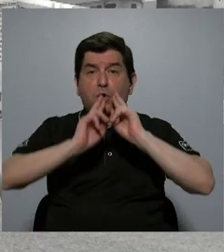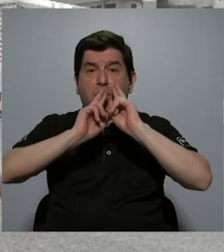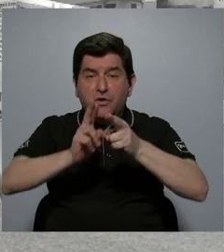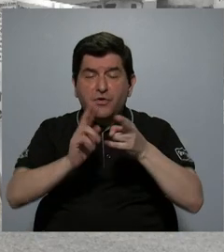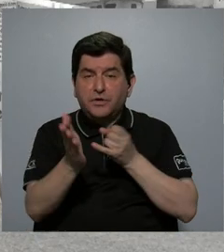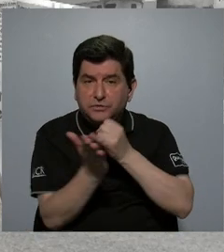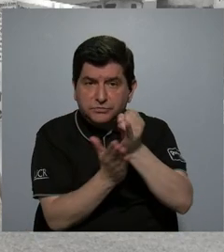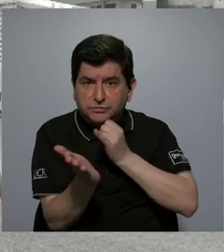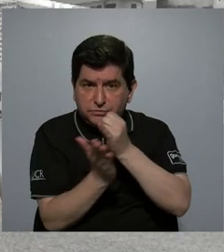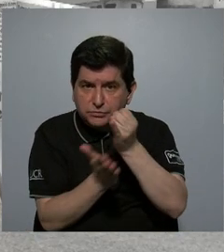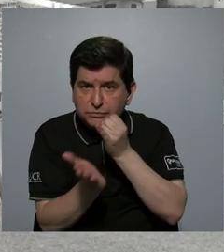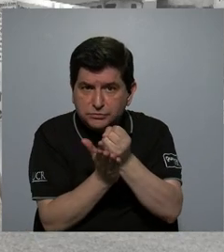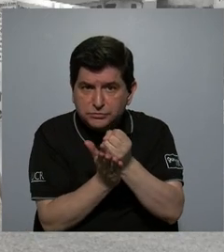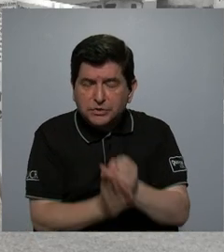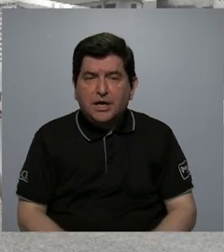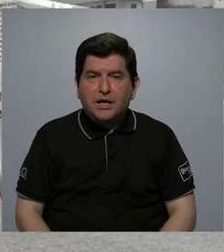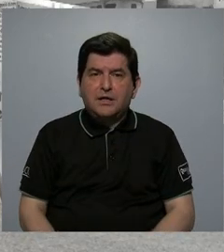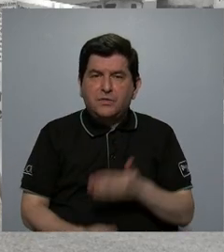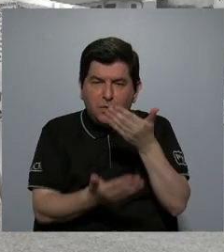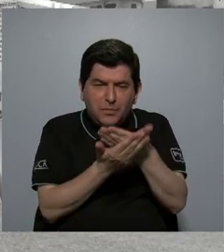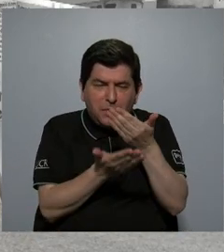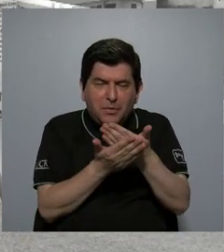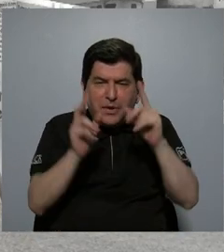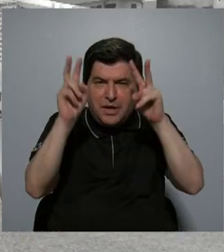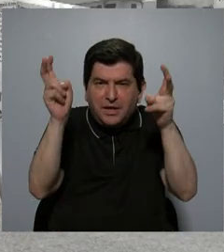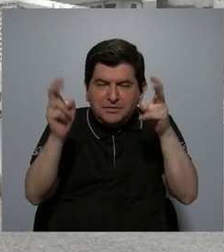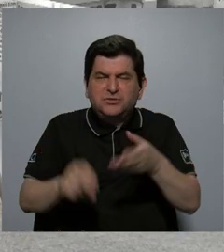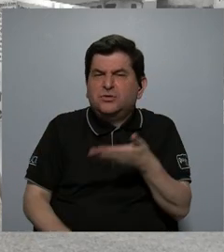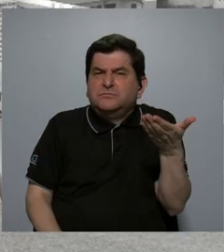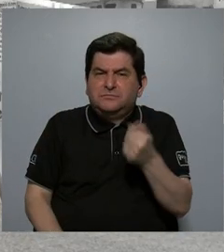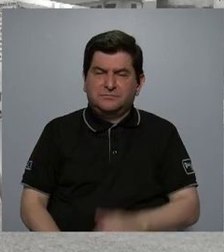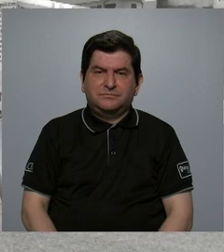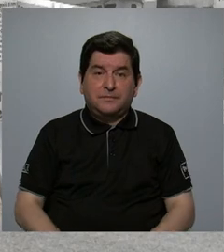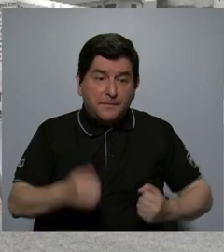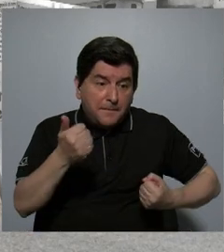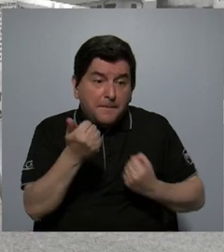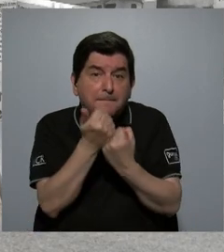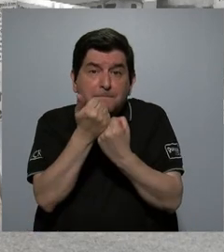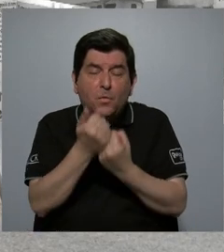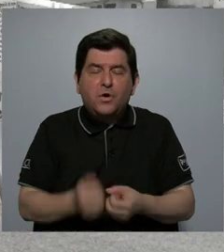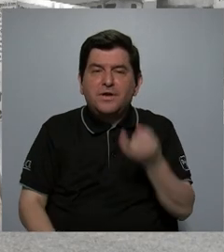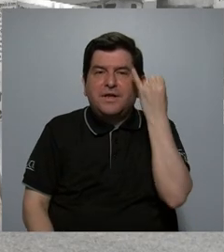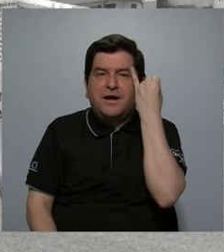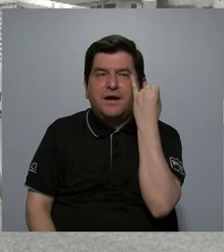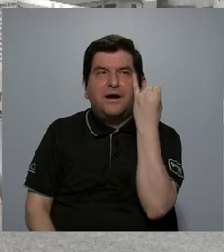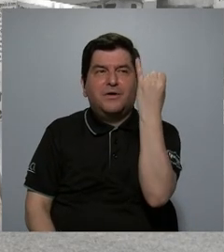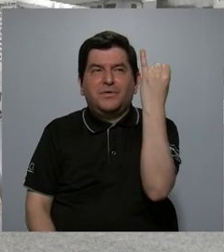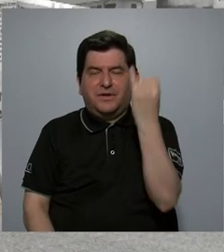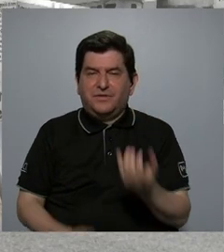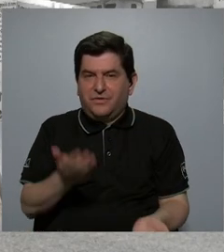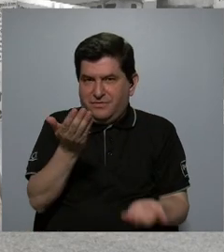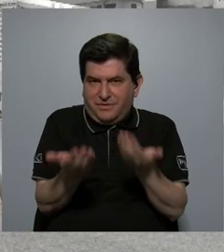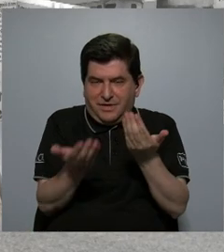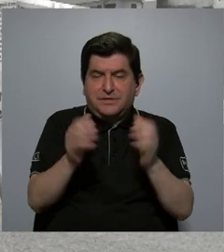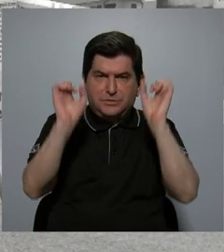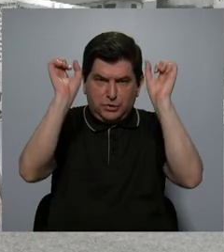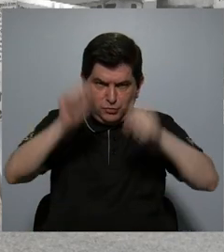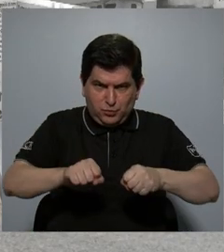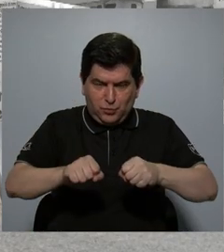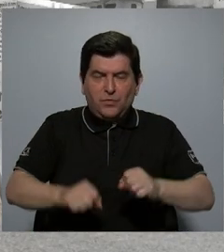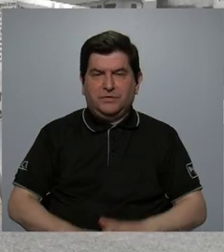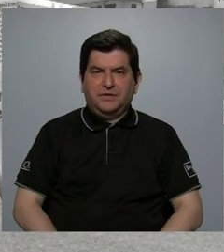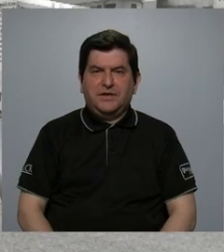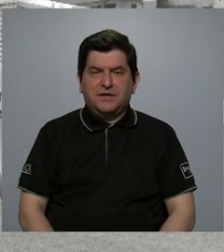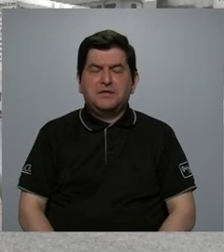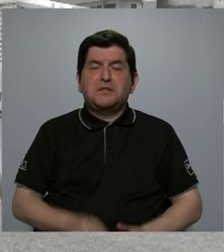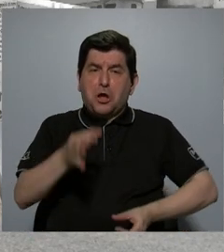la investigación empírica sobre el tema tiene que ver con el apoyo a ciertas ideologías que pueden ser bien